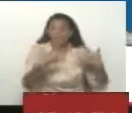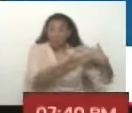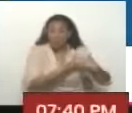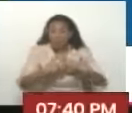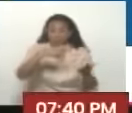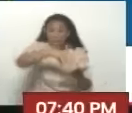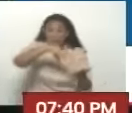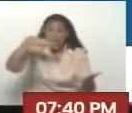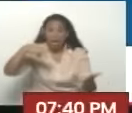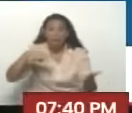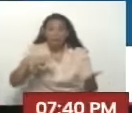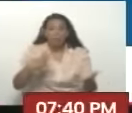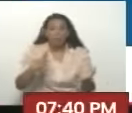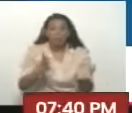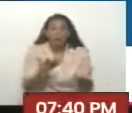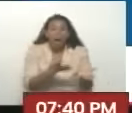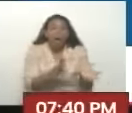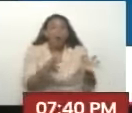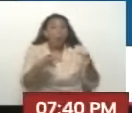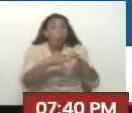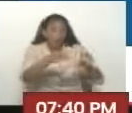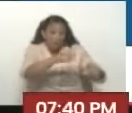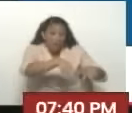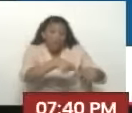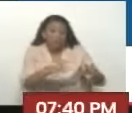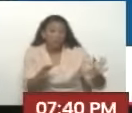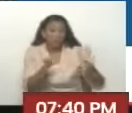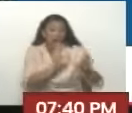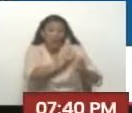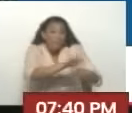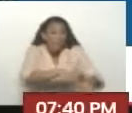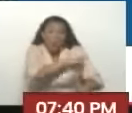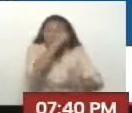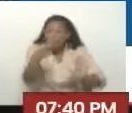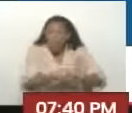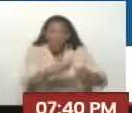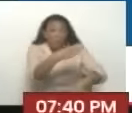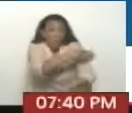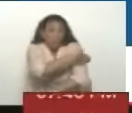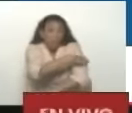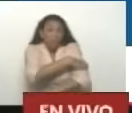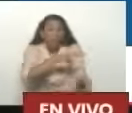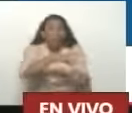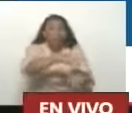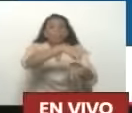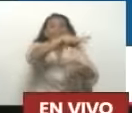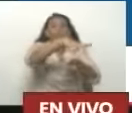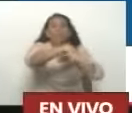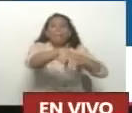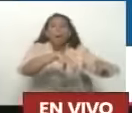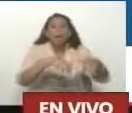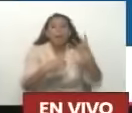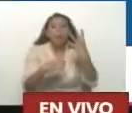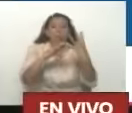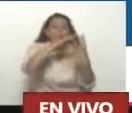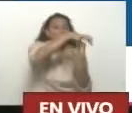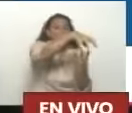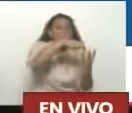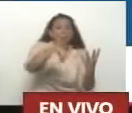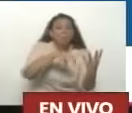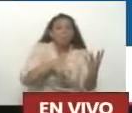El que había Recibido Una oposición Fuerte Y unida Entregó La oposición Dividida En cuatro pedazos